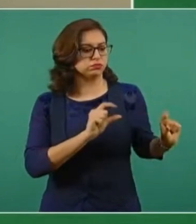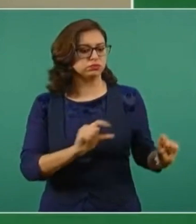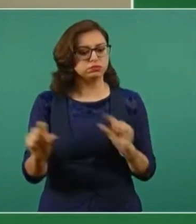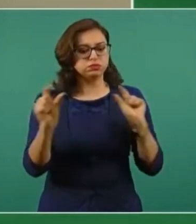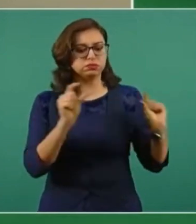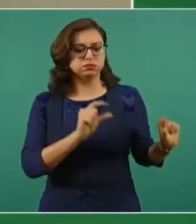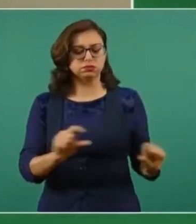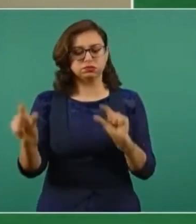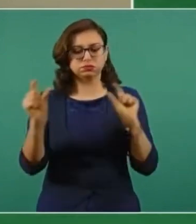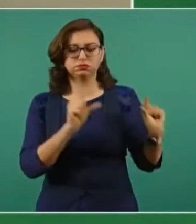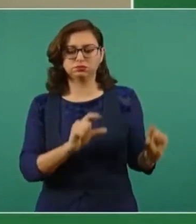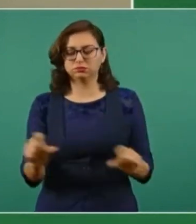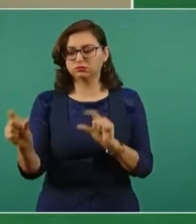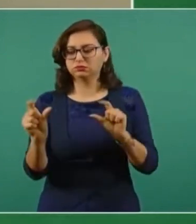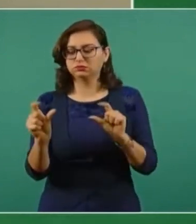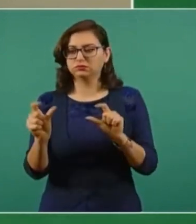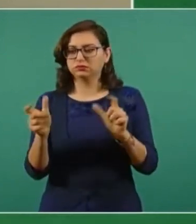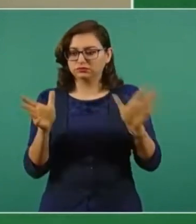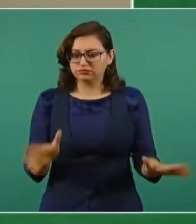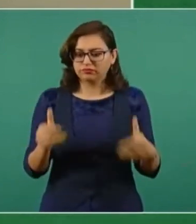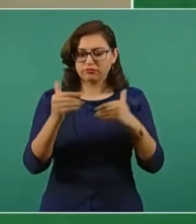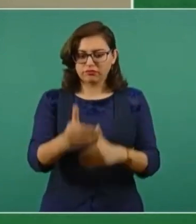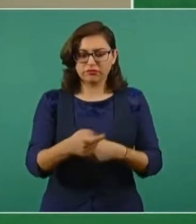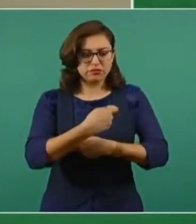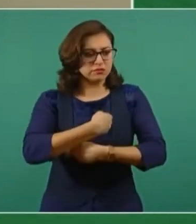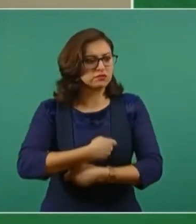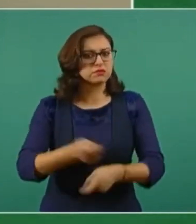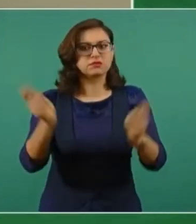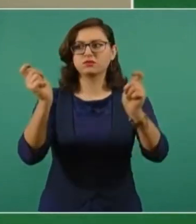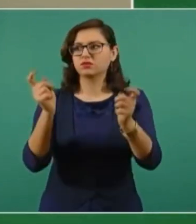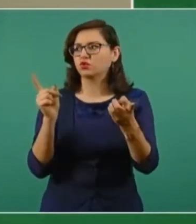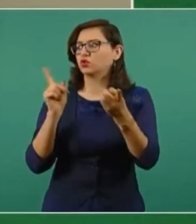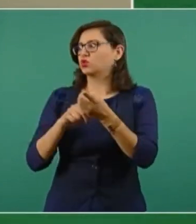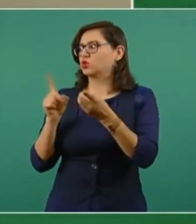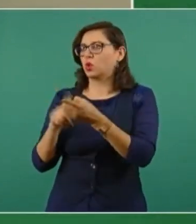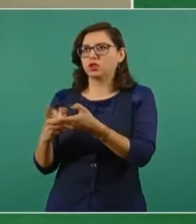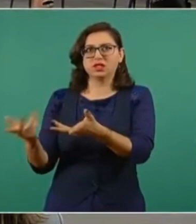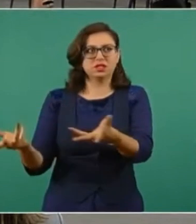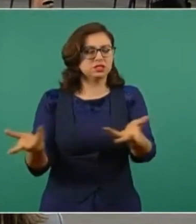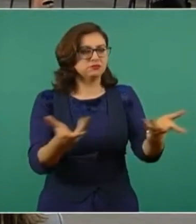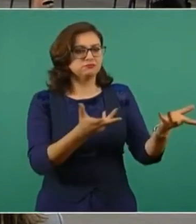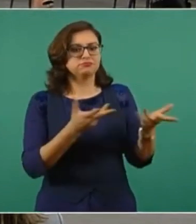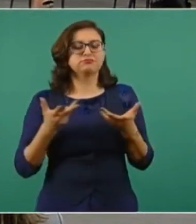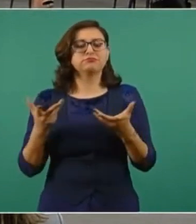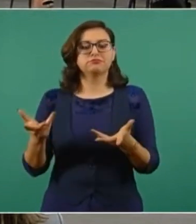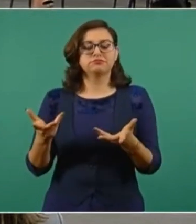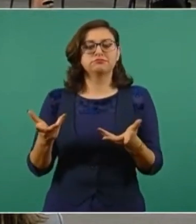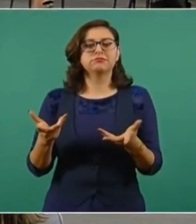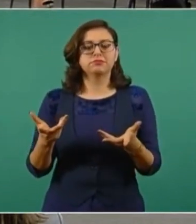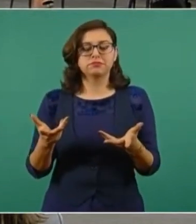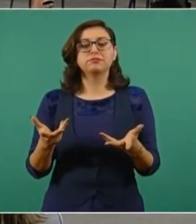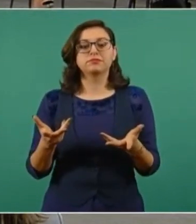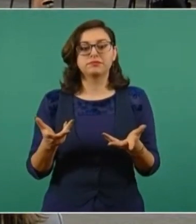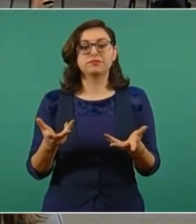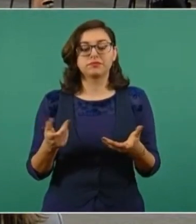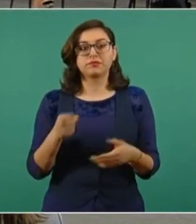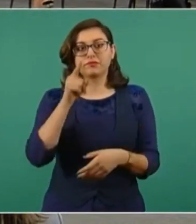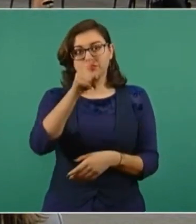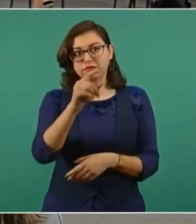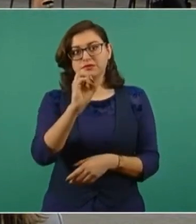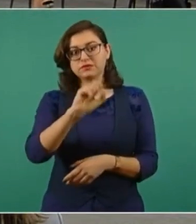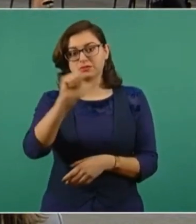terminar de producirla y envasarla. Y allí encontramos, encontró AstraZeneca y Oxford,